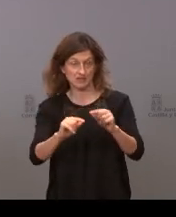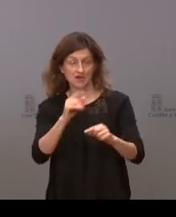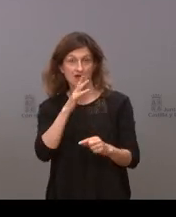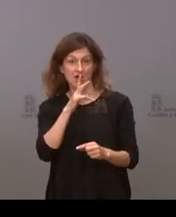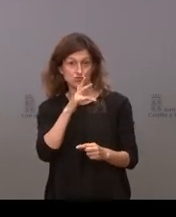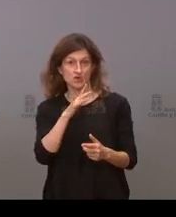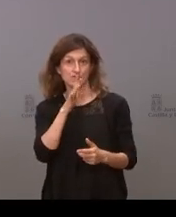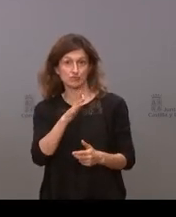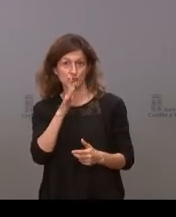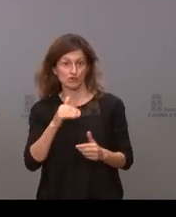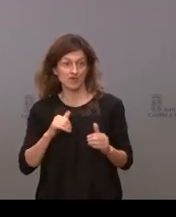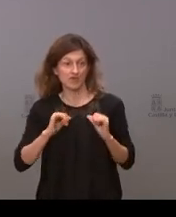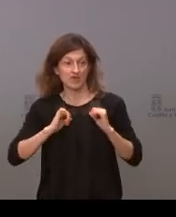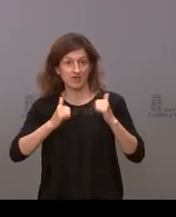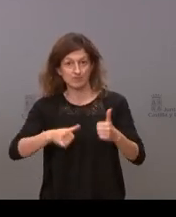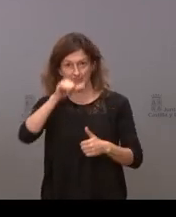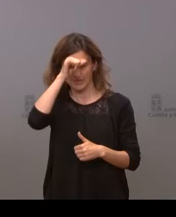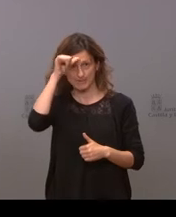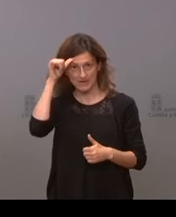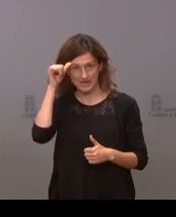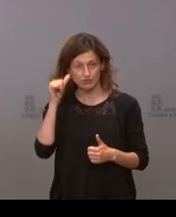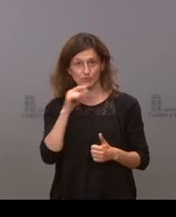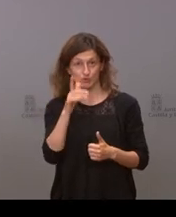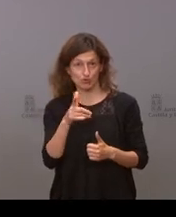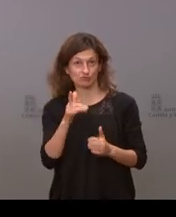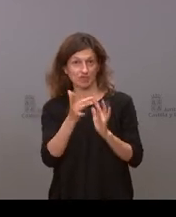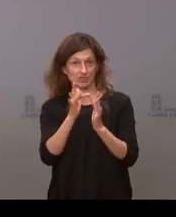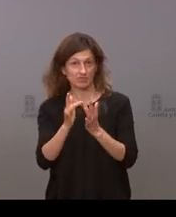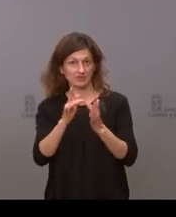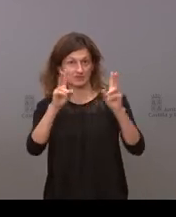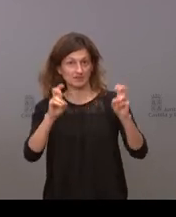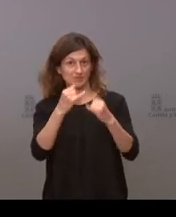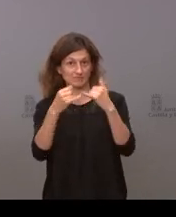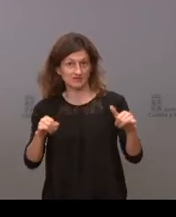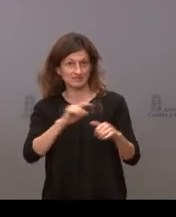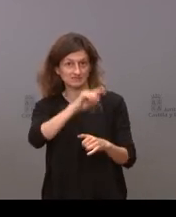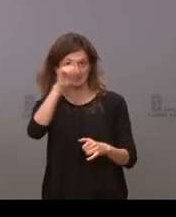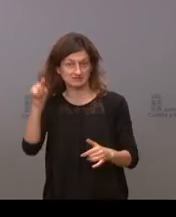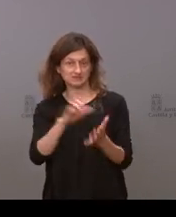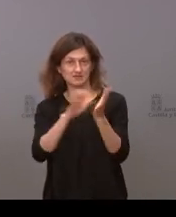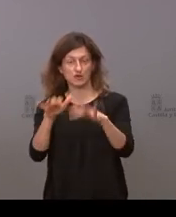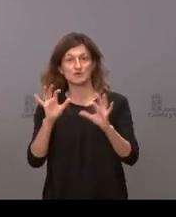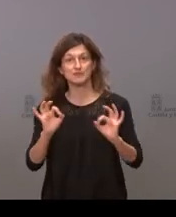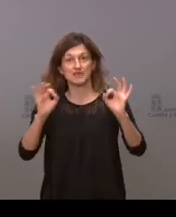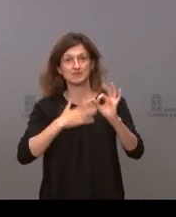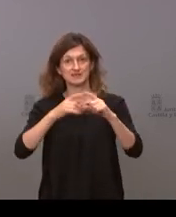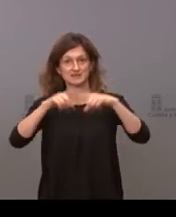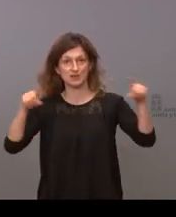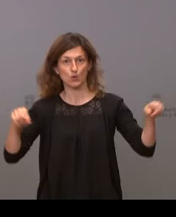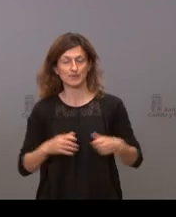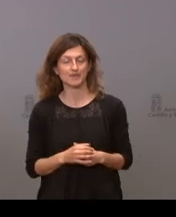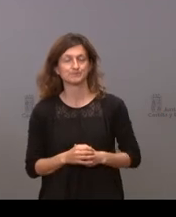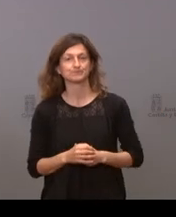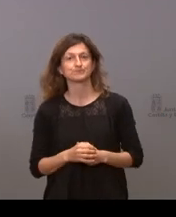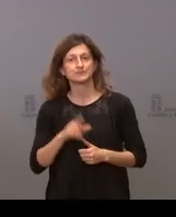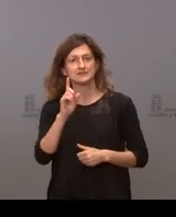que lleva el verano y bueno prolifera bastante este tipo de fiestas en toda Castilla y León y especialmente en Segovia también me